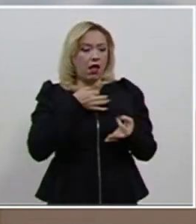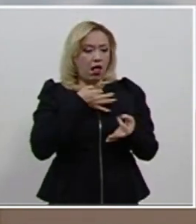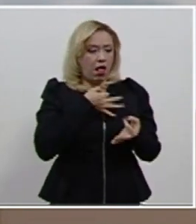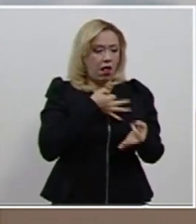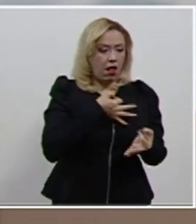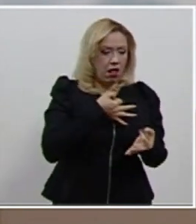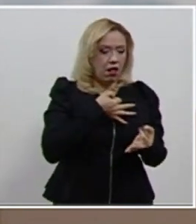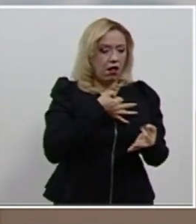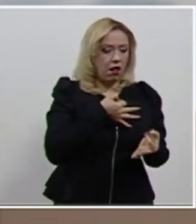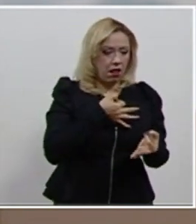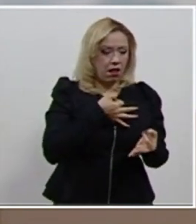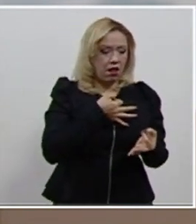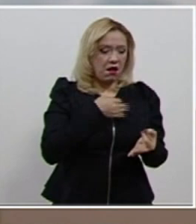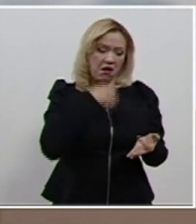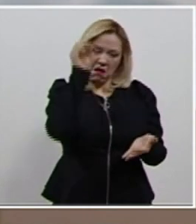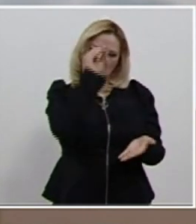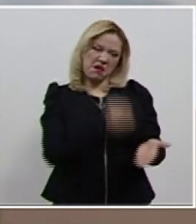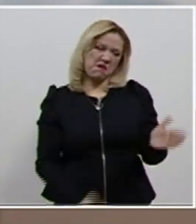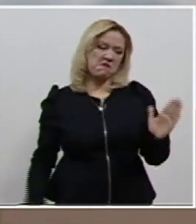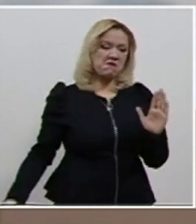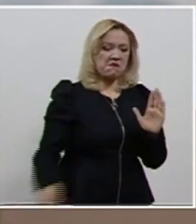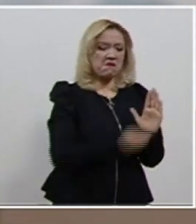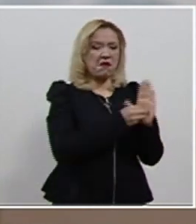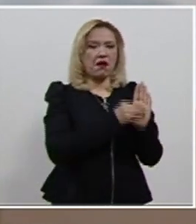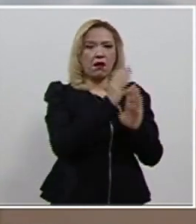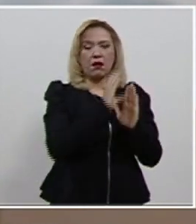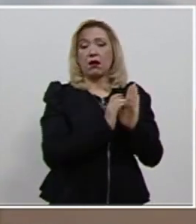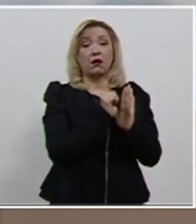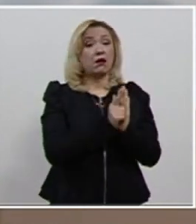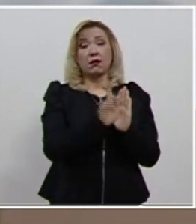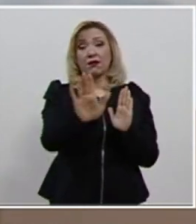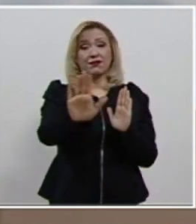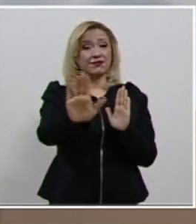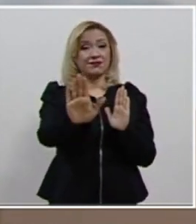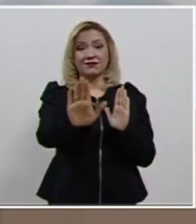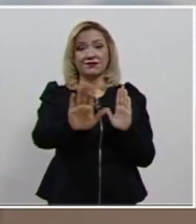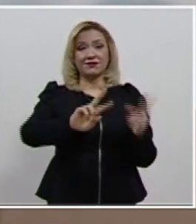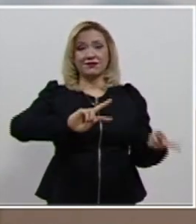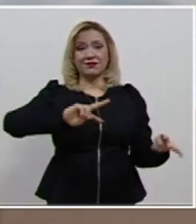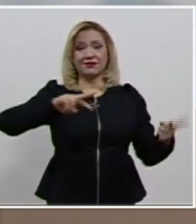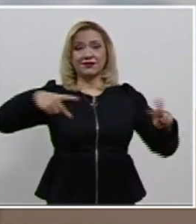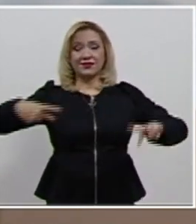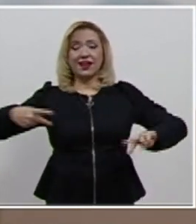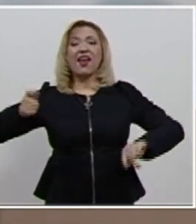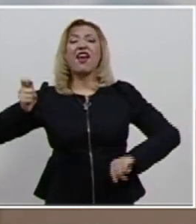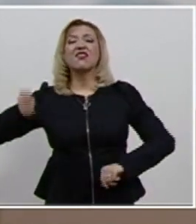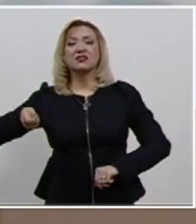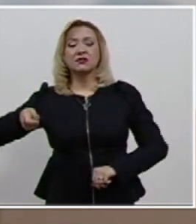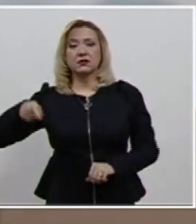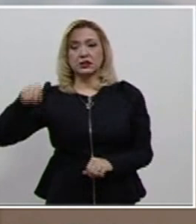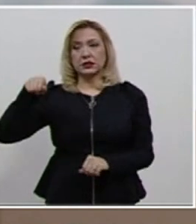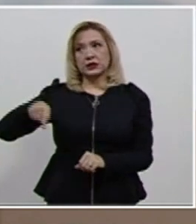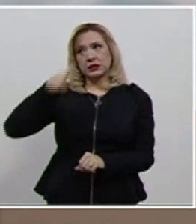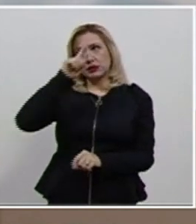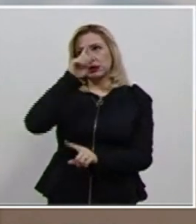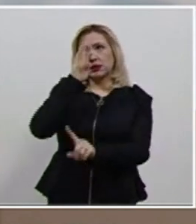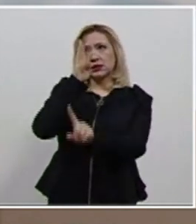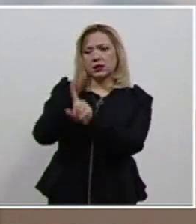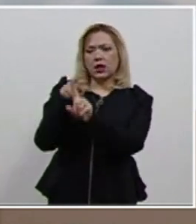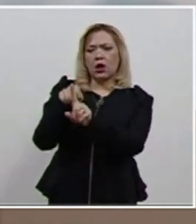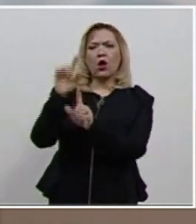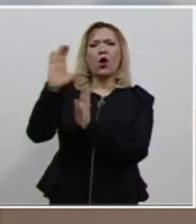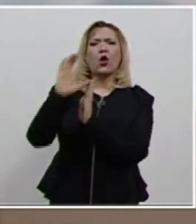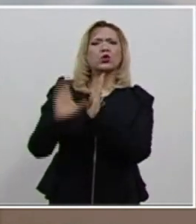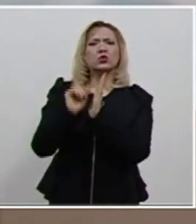la Constitución sus ideales de justicia. deben escoger un método que se base en la premisa de que el propósito de la Constitución